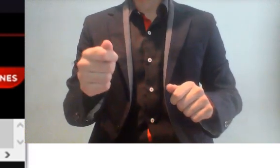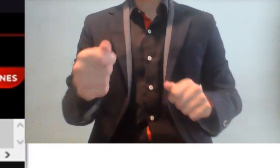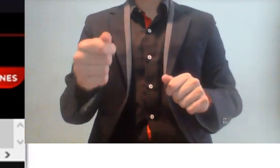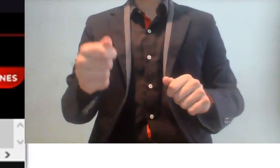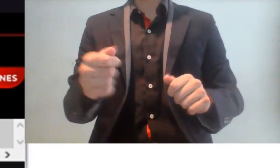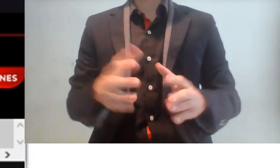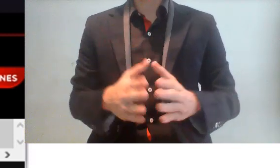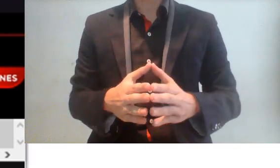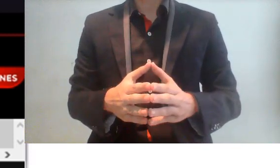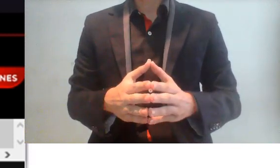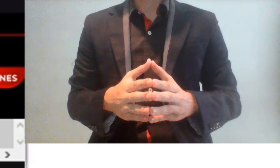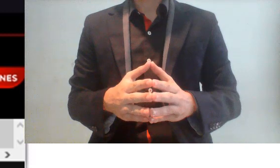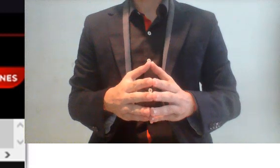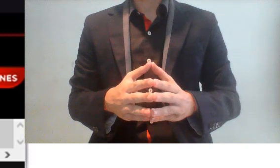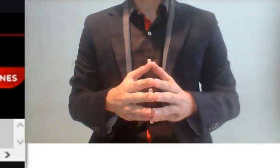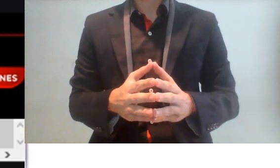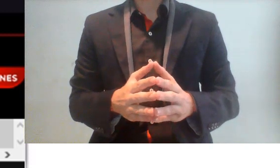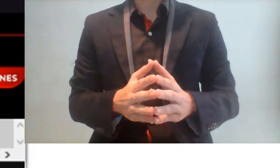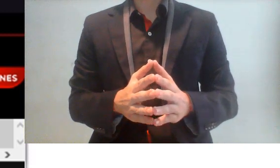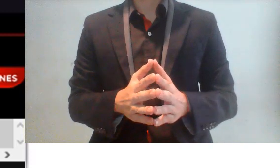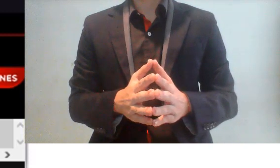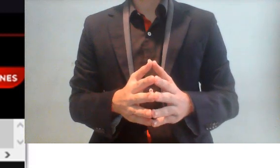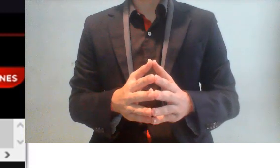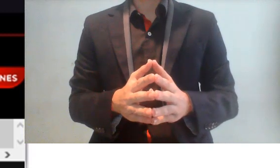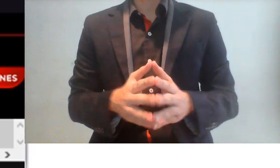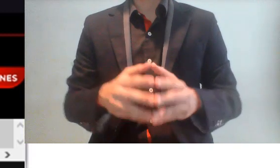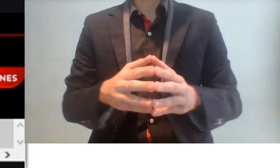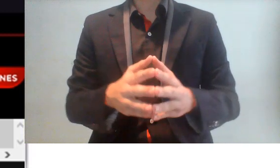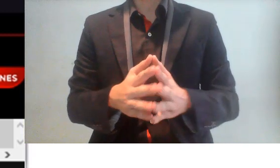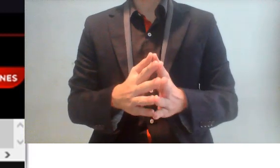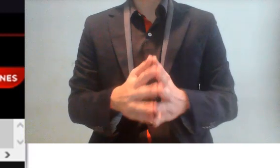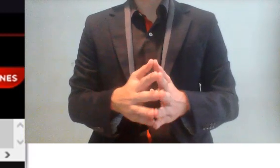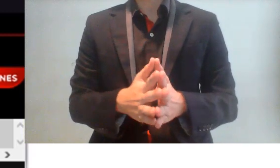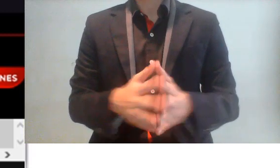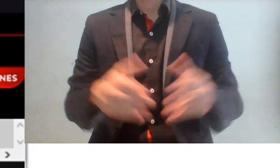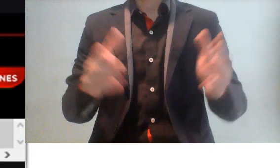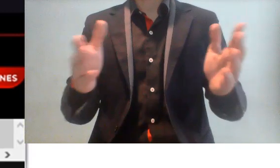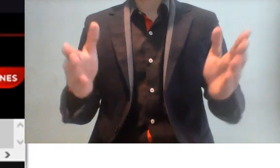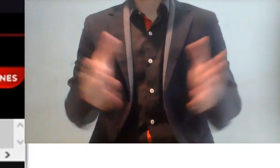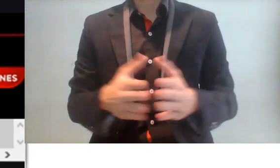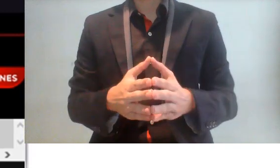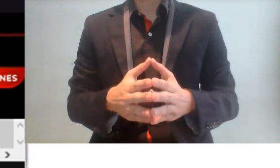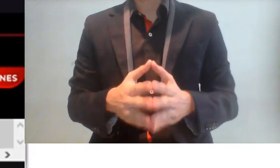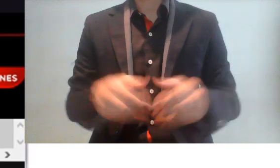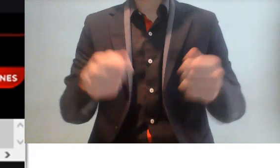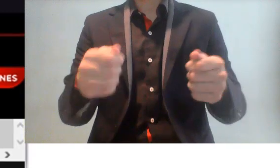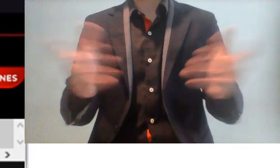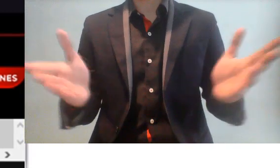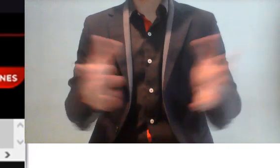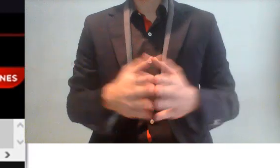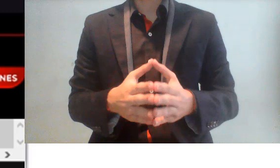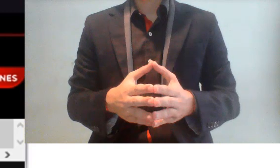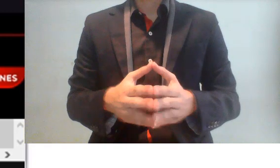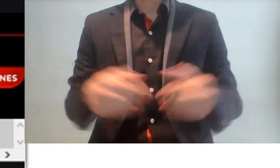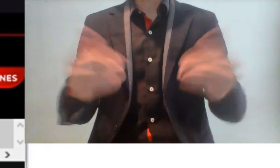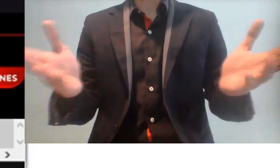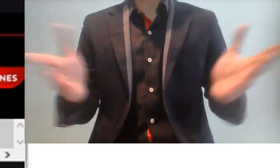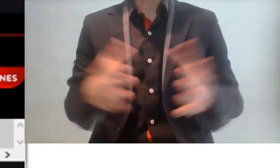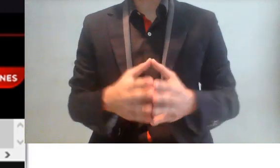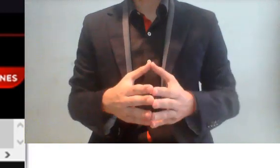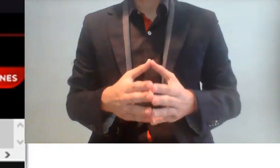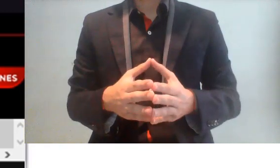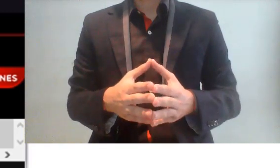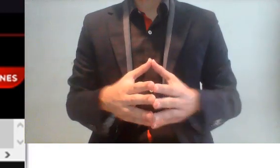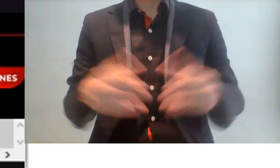área necesitan recursos cuando realmente reciben sueldos a veces hasta de 50 mil, 40 mil, 30